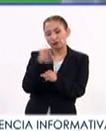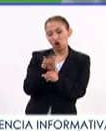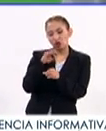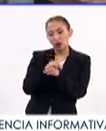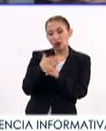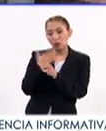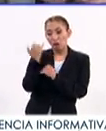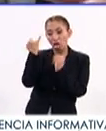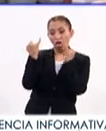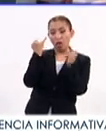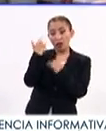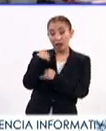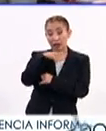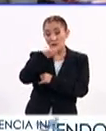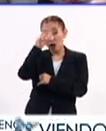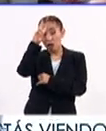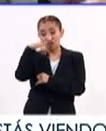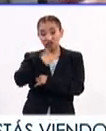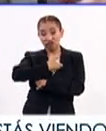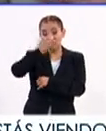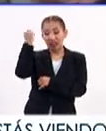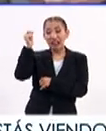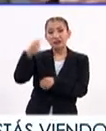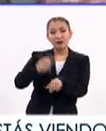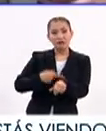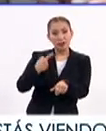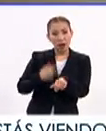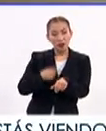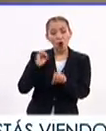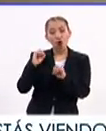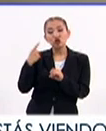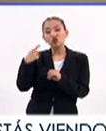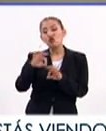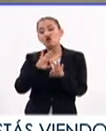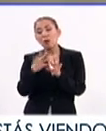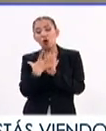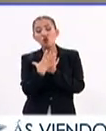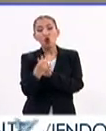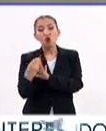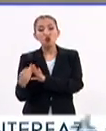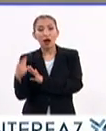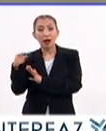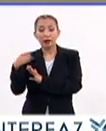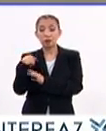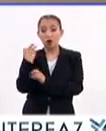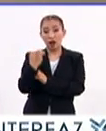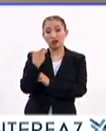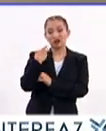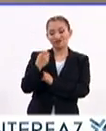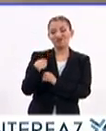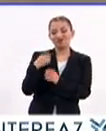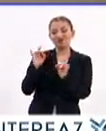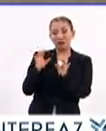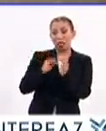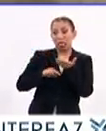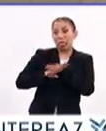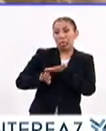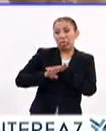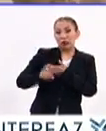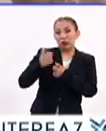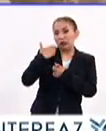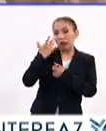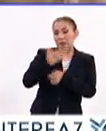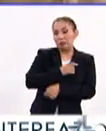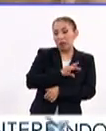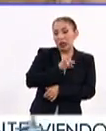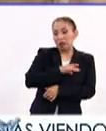sin prejuicios. La ignorancia o desconocimiento de las enfermedades o sus formas de transmisión son en gran medida las causas de discriminación ante